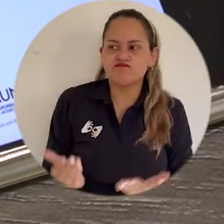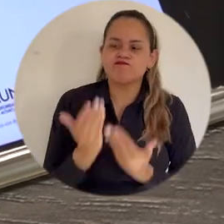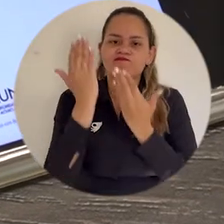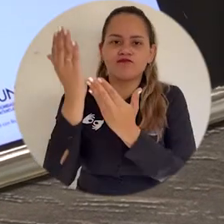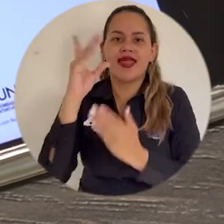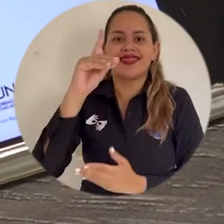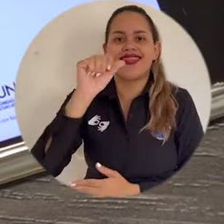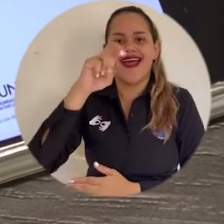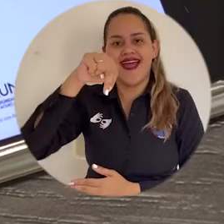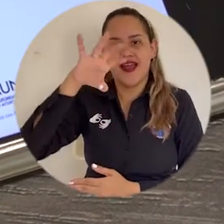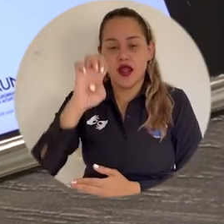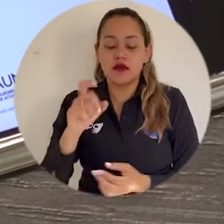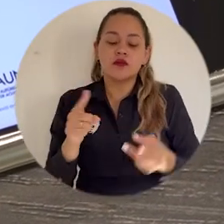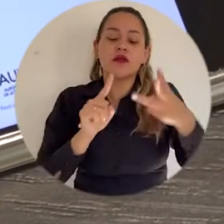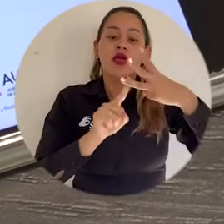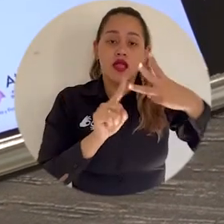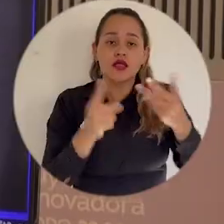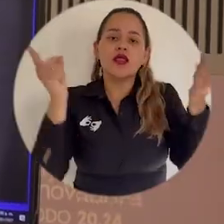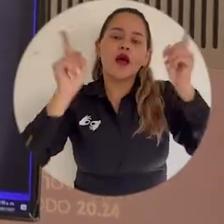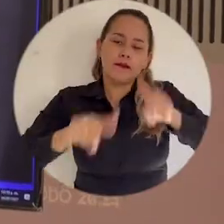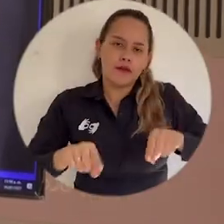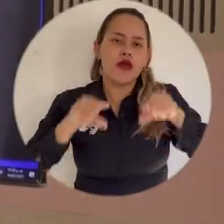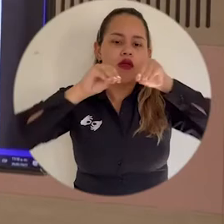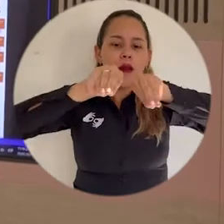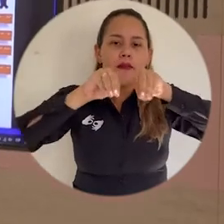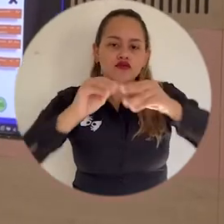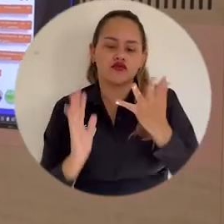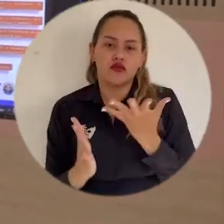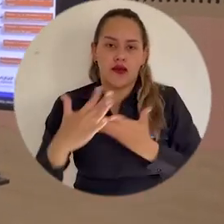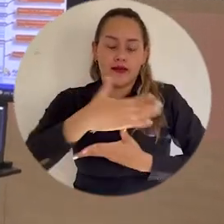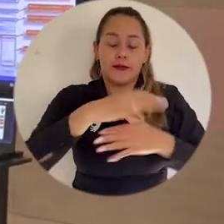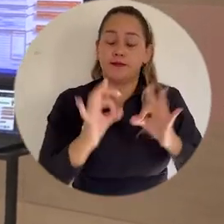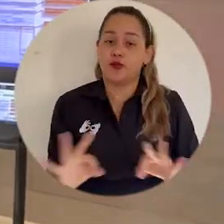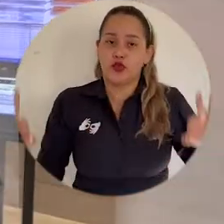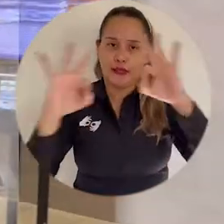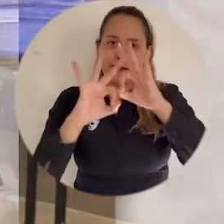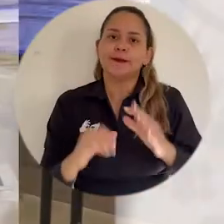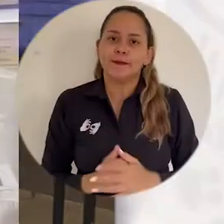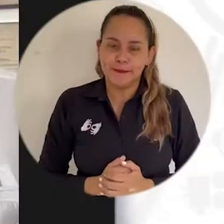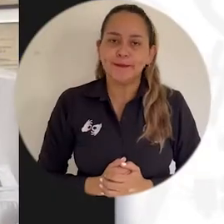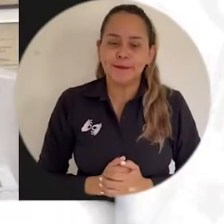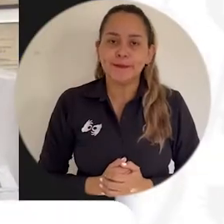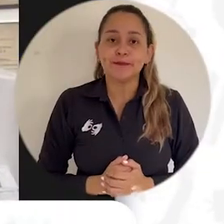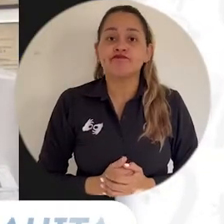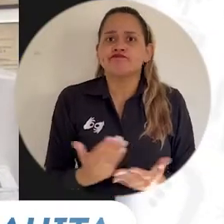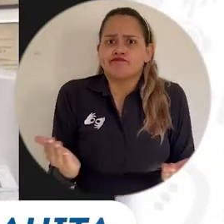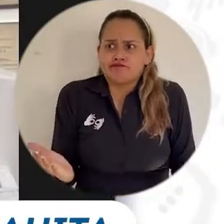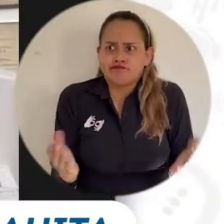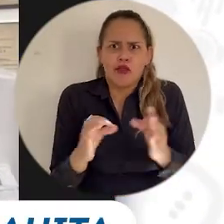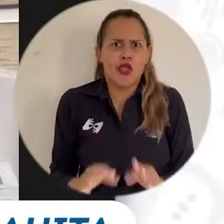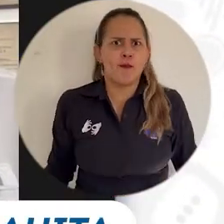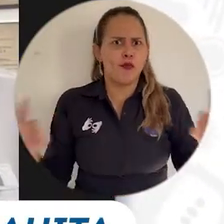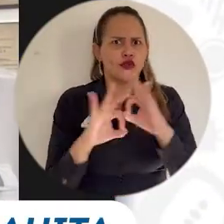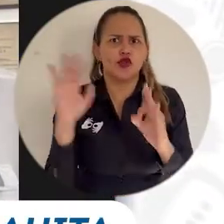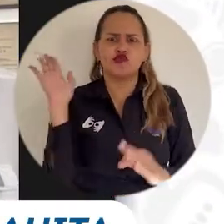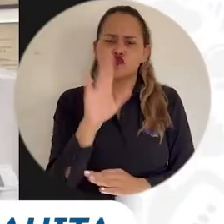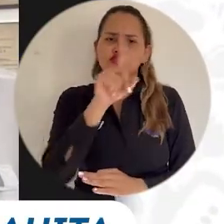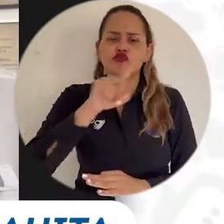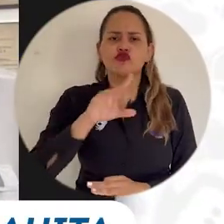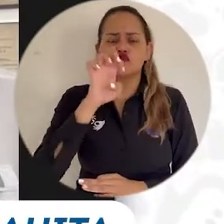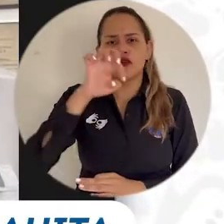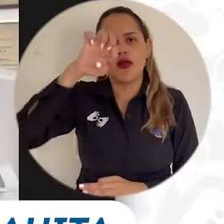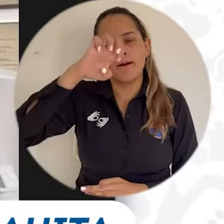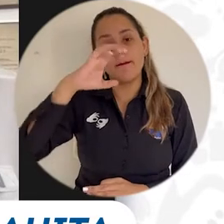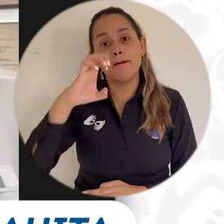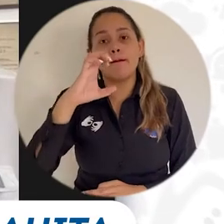y la realización de capacitaciones transversales. Es un complemento importante para la información del CEPEC en todo el